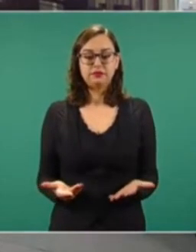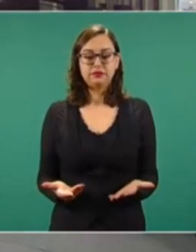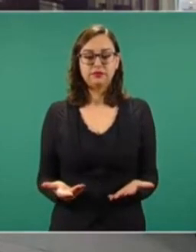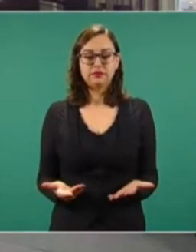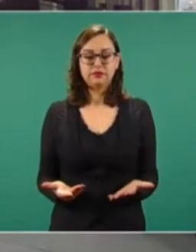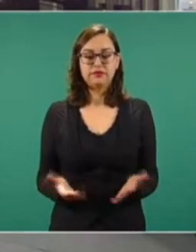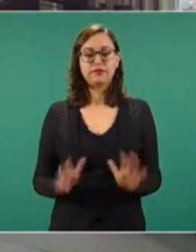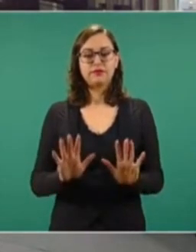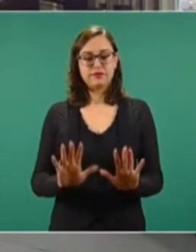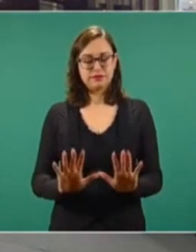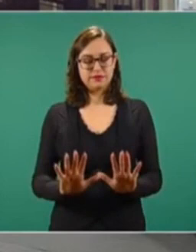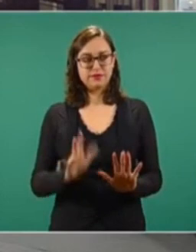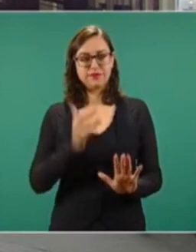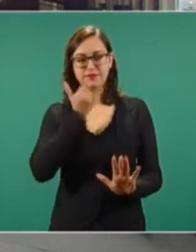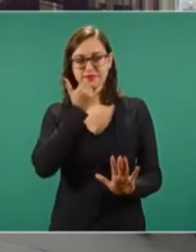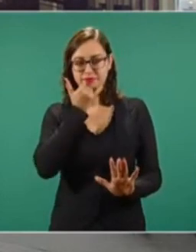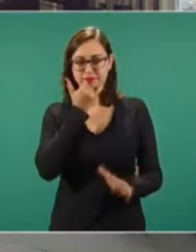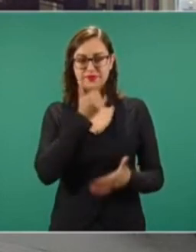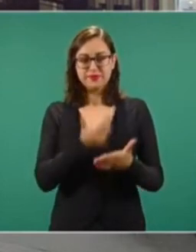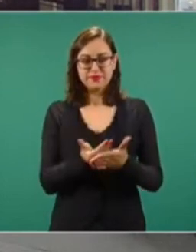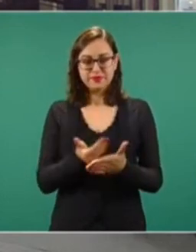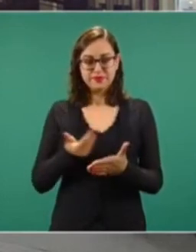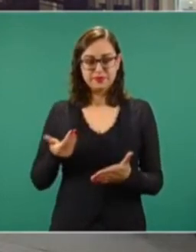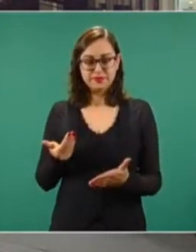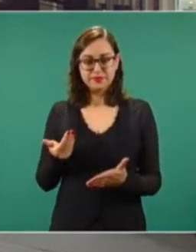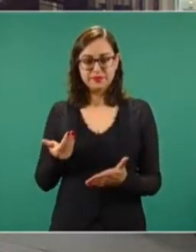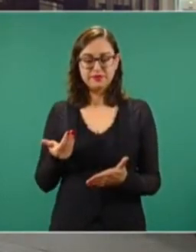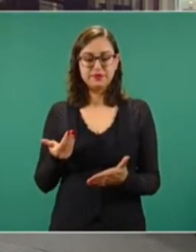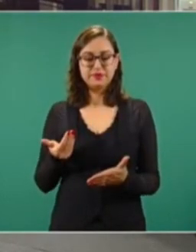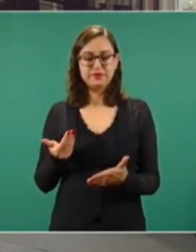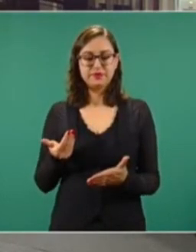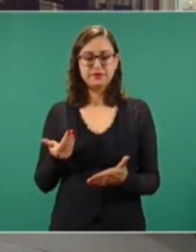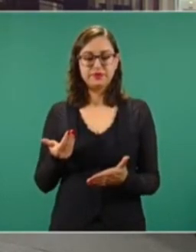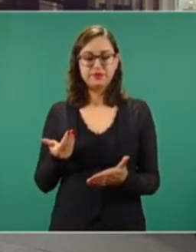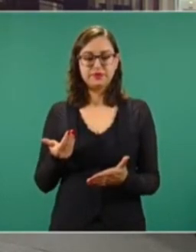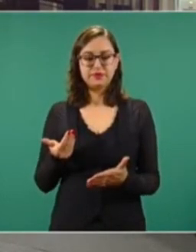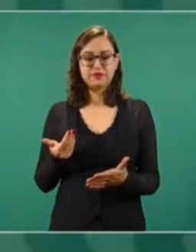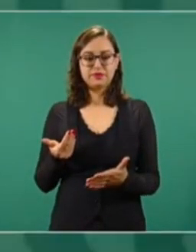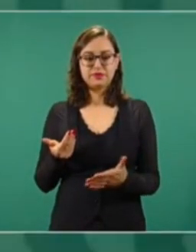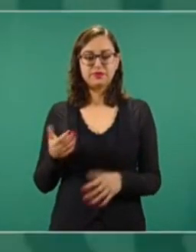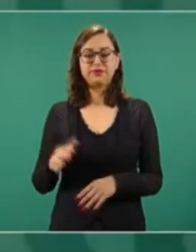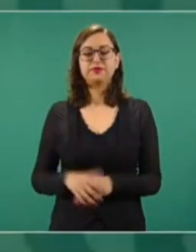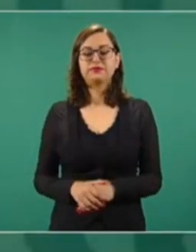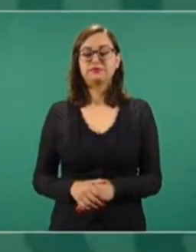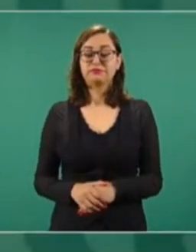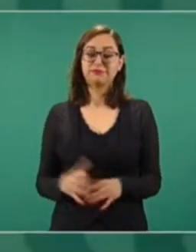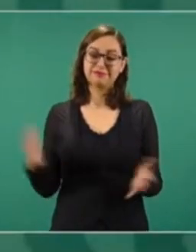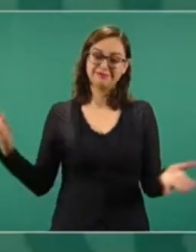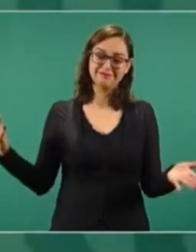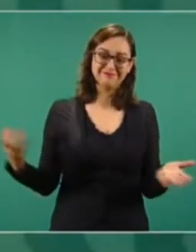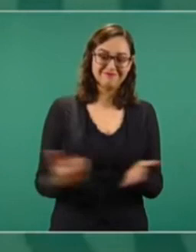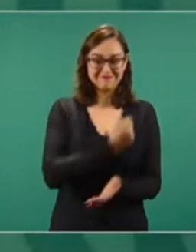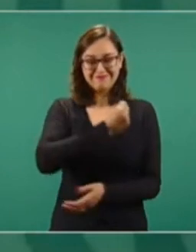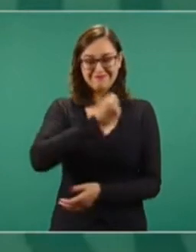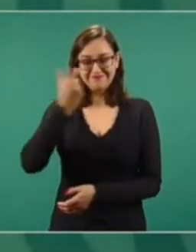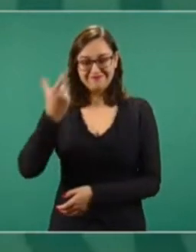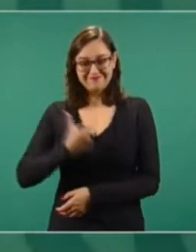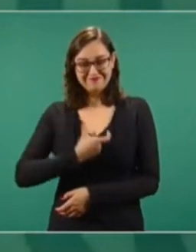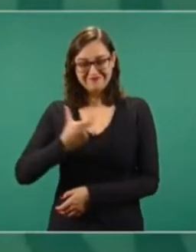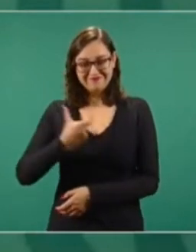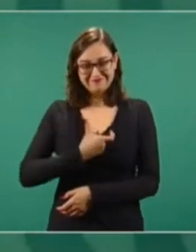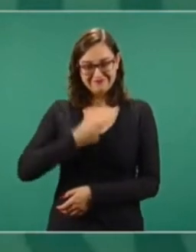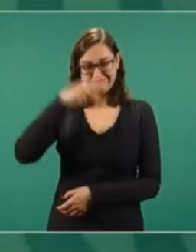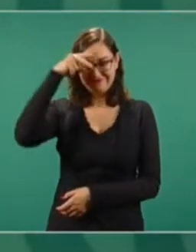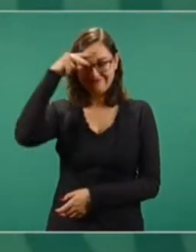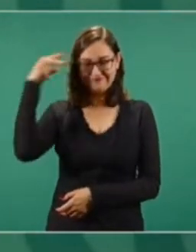Bueno, antes tengo el informe. Otra medalla para México. Juan